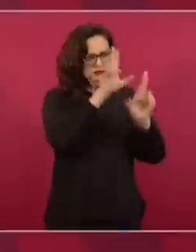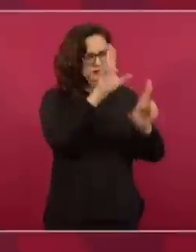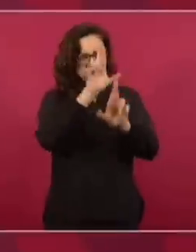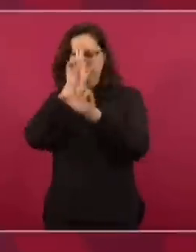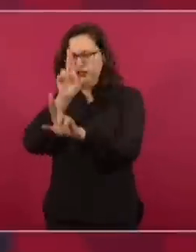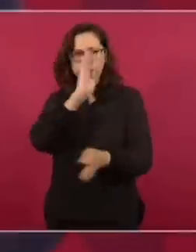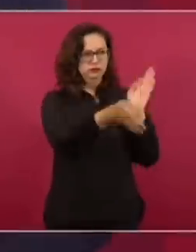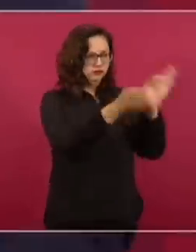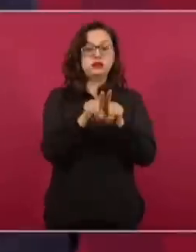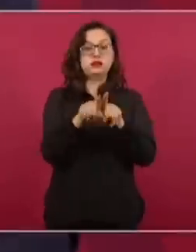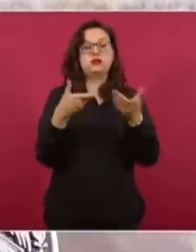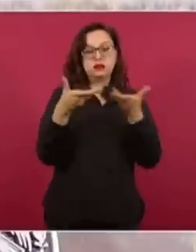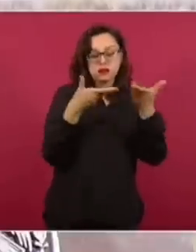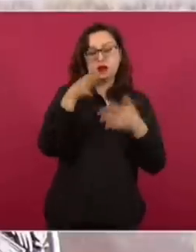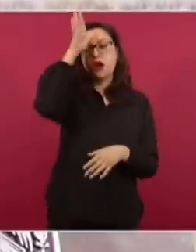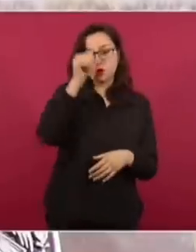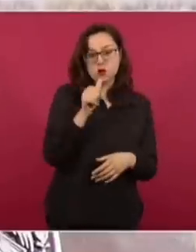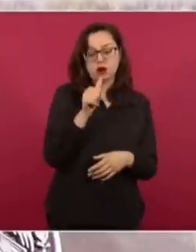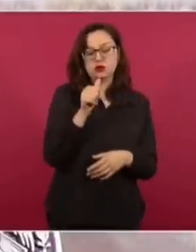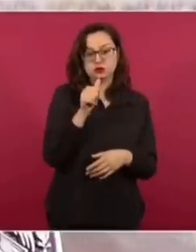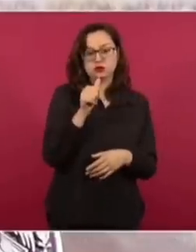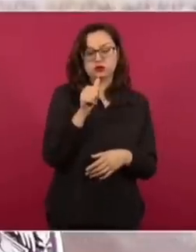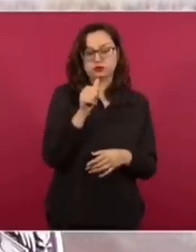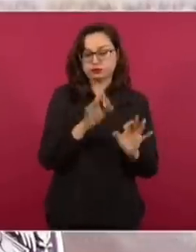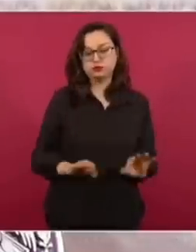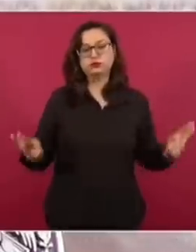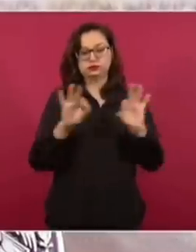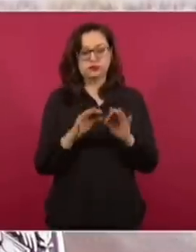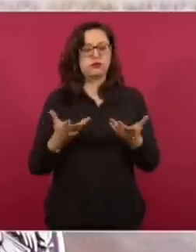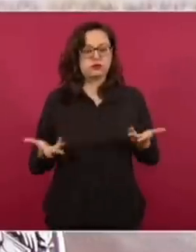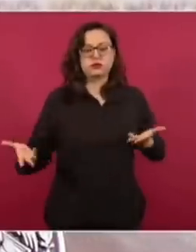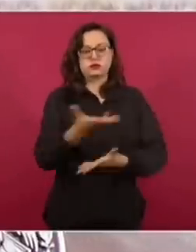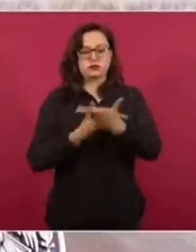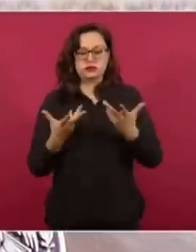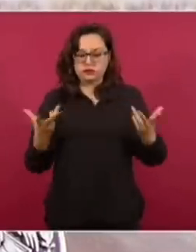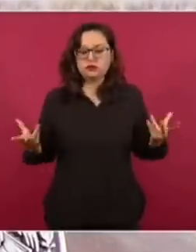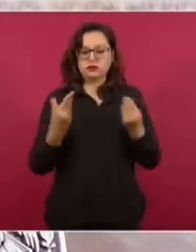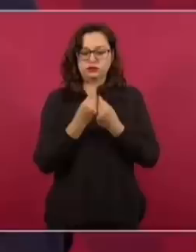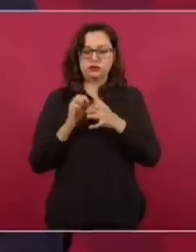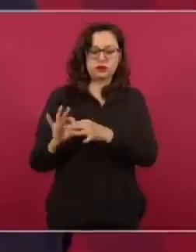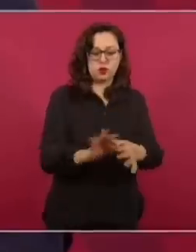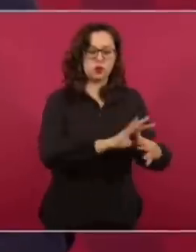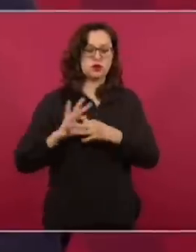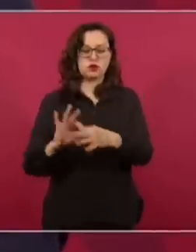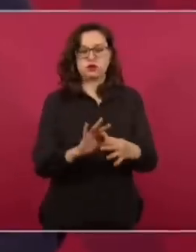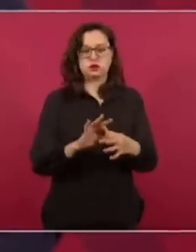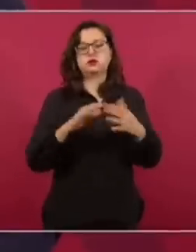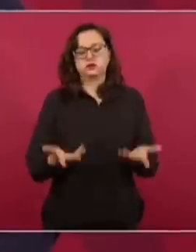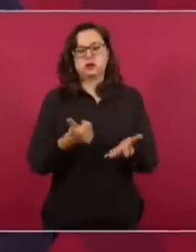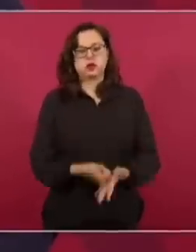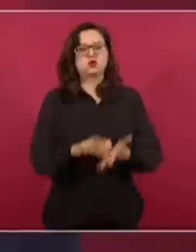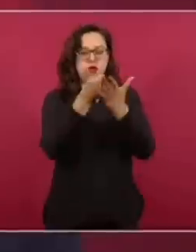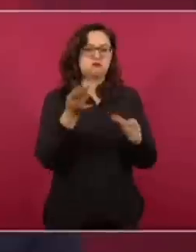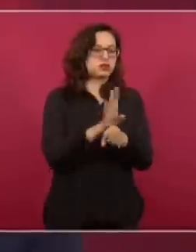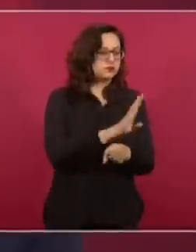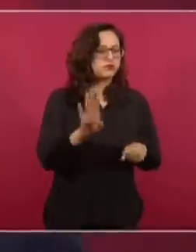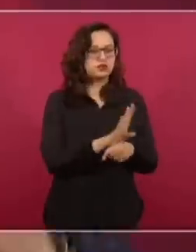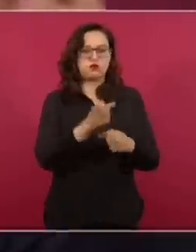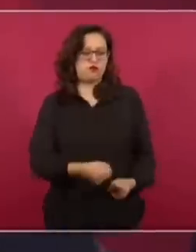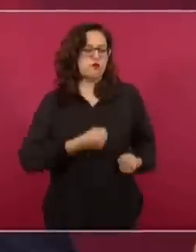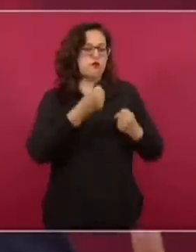llegar a acuerdo en todo lo que nos une y nos puede ayudar, beneficiar, fortalecer